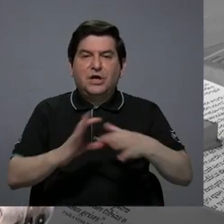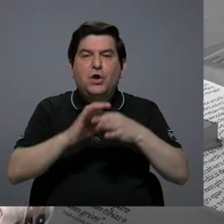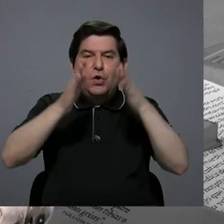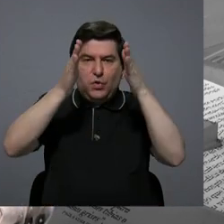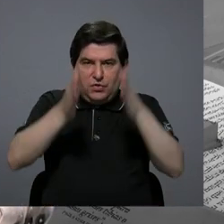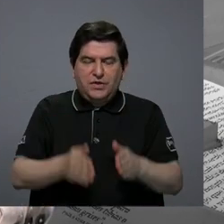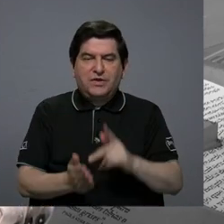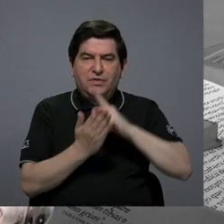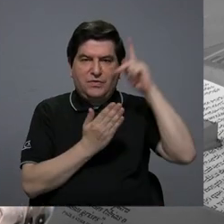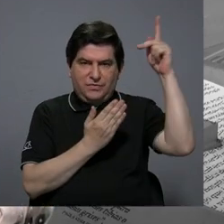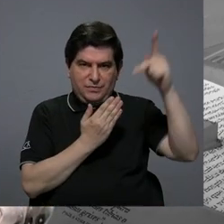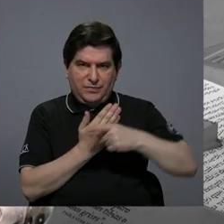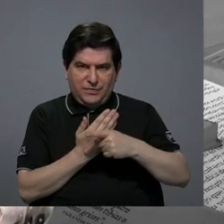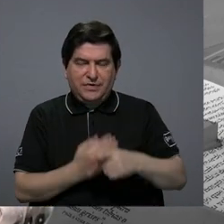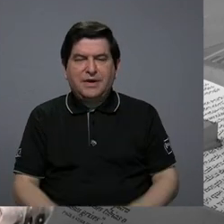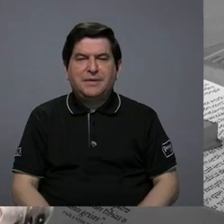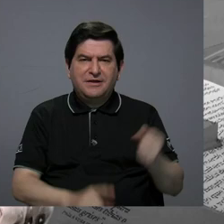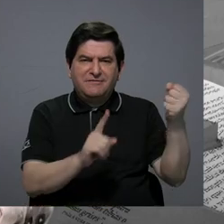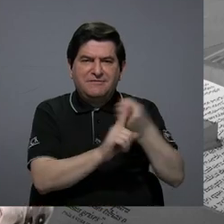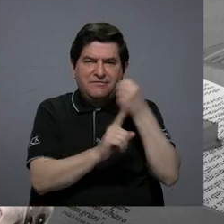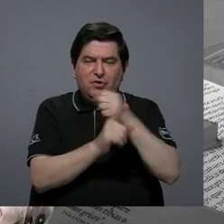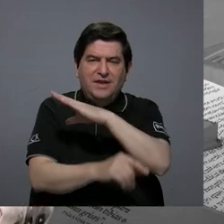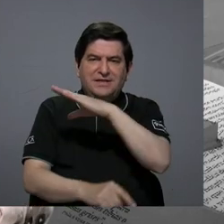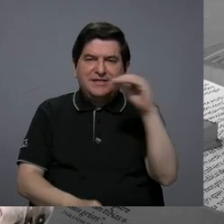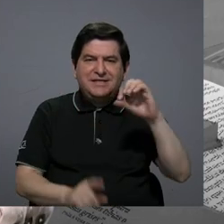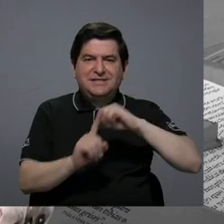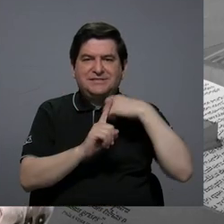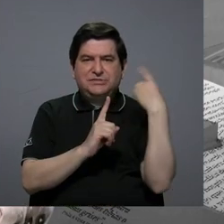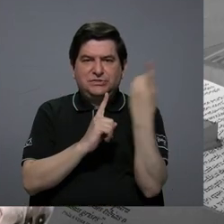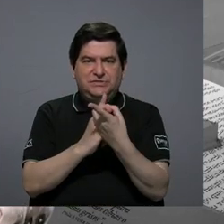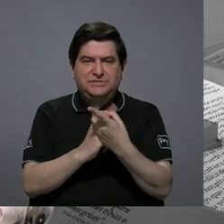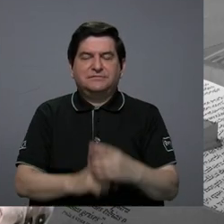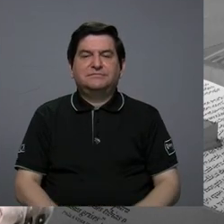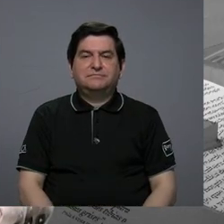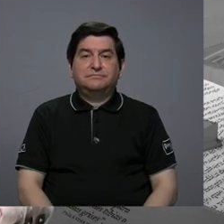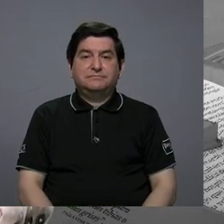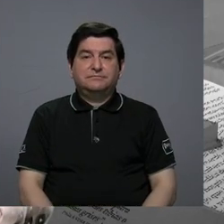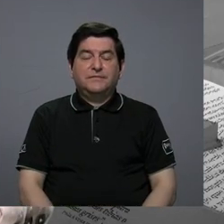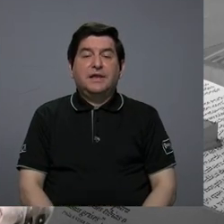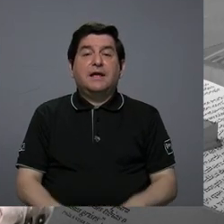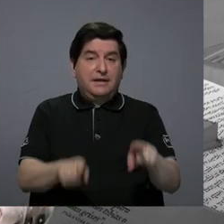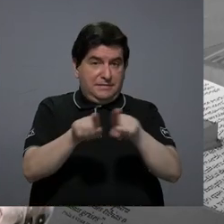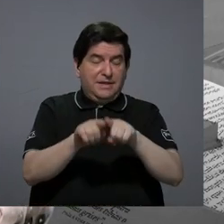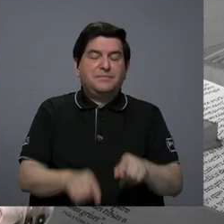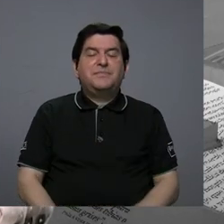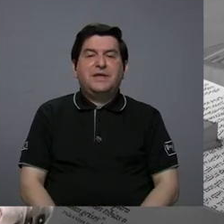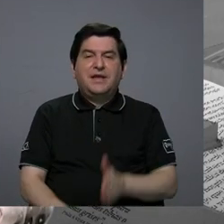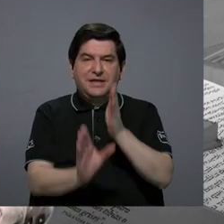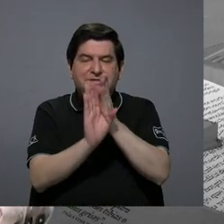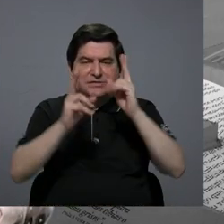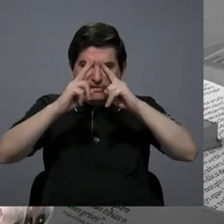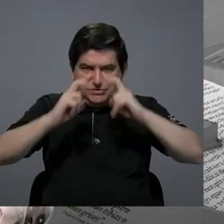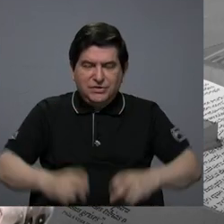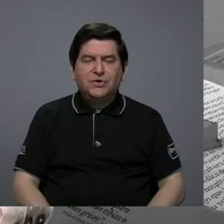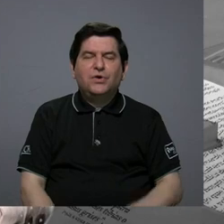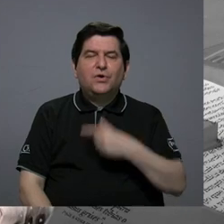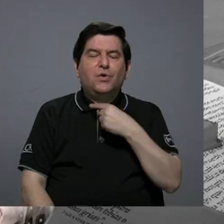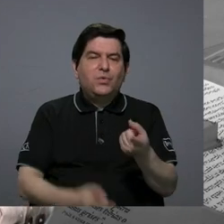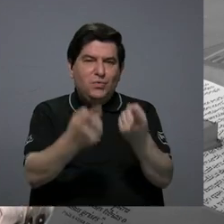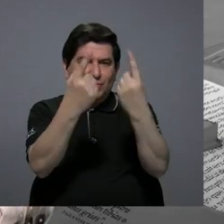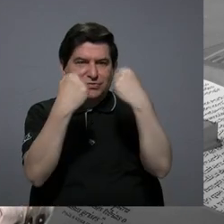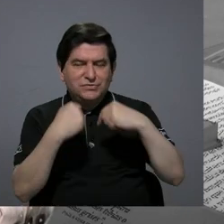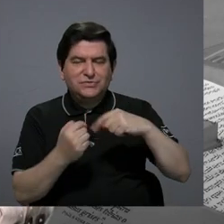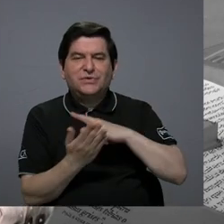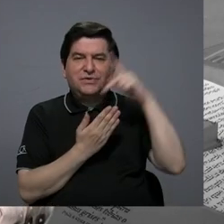coordinadora del Programa Violencia y Sociedad. Además es psicoanalista. Un gusto tenerla, doña